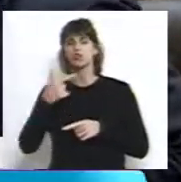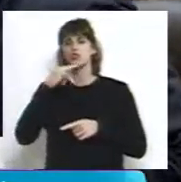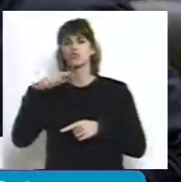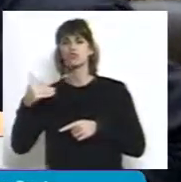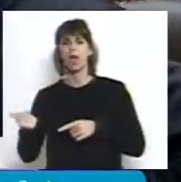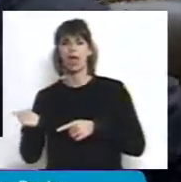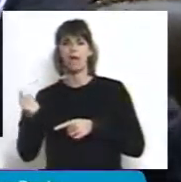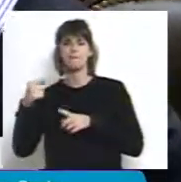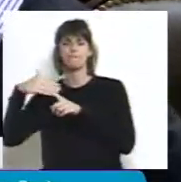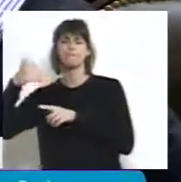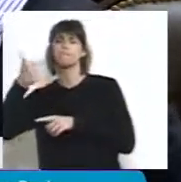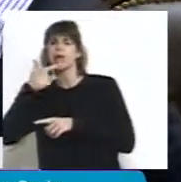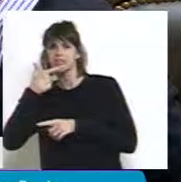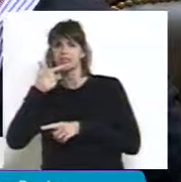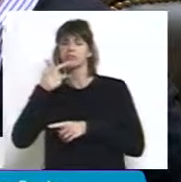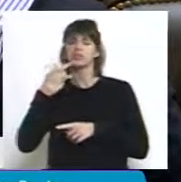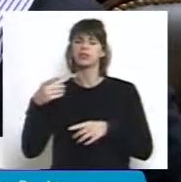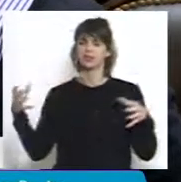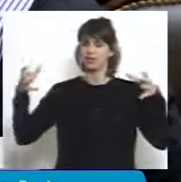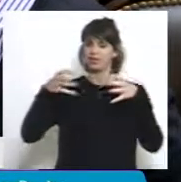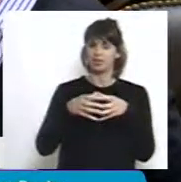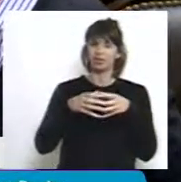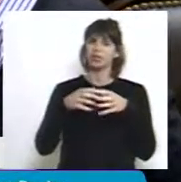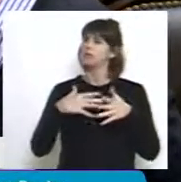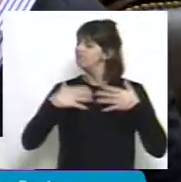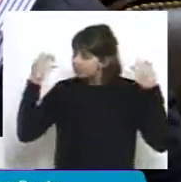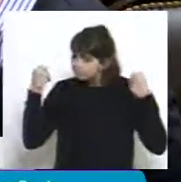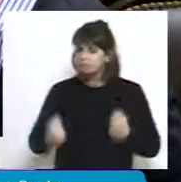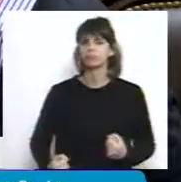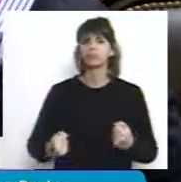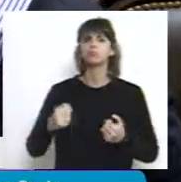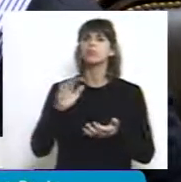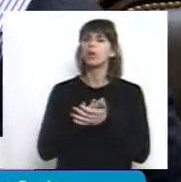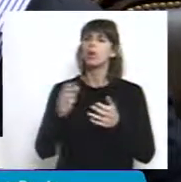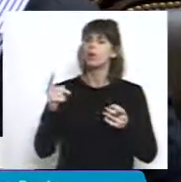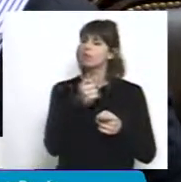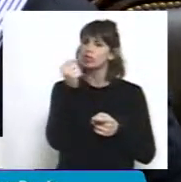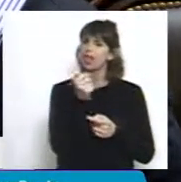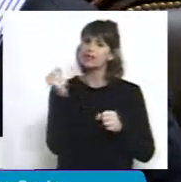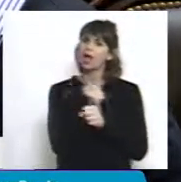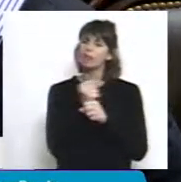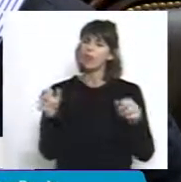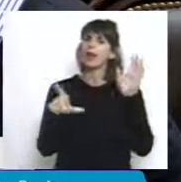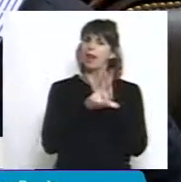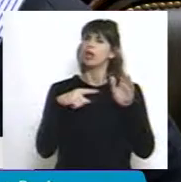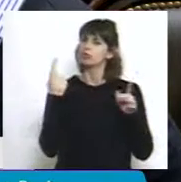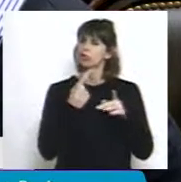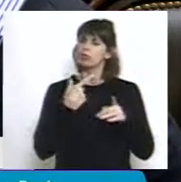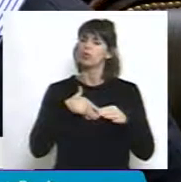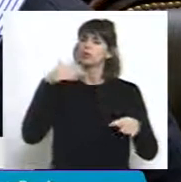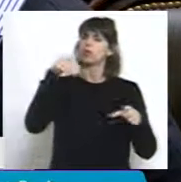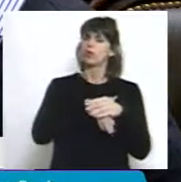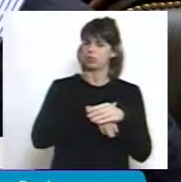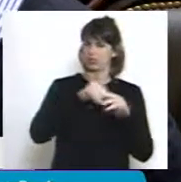por estar convencidos de la necesidad de la sanción de esta ley, nos venimos a sumar con nuestro voto positivo